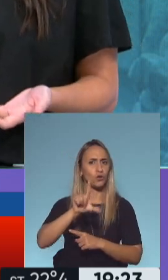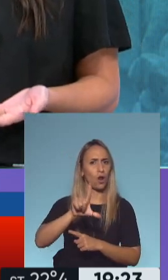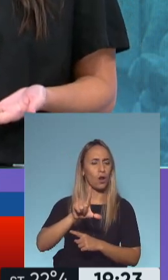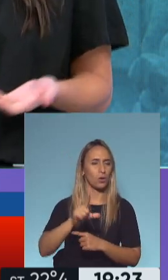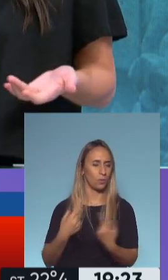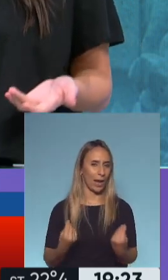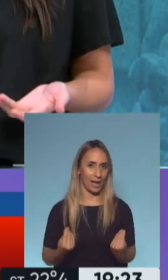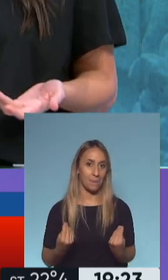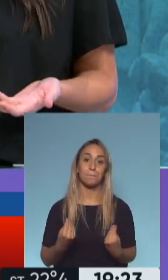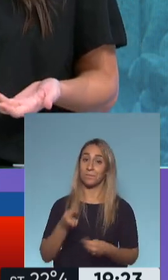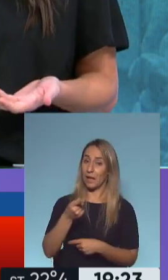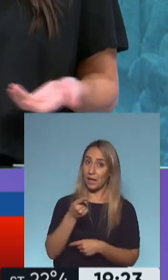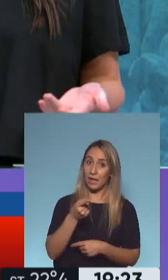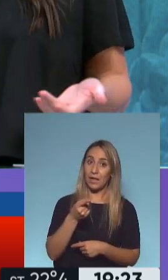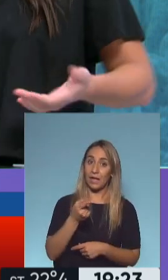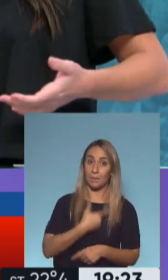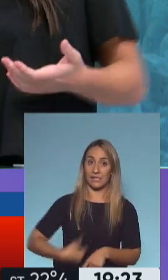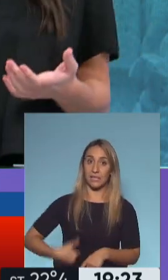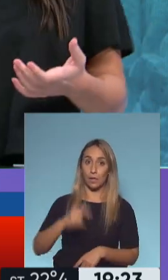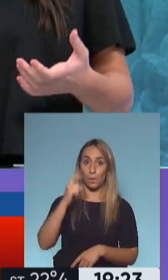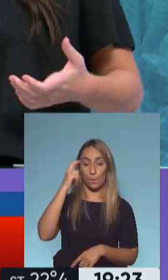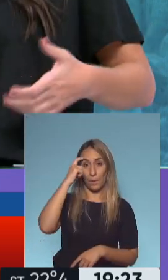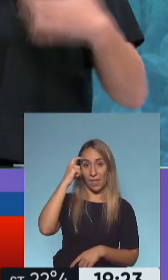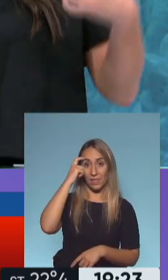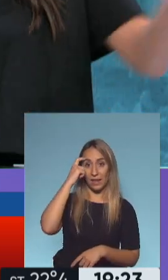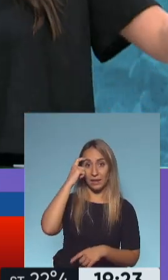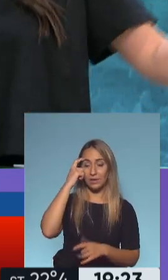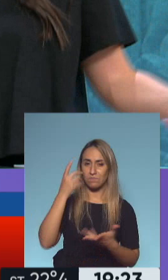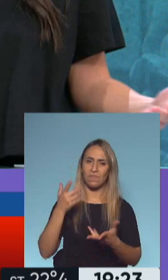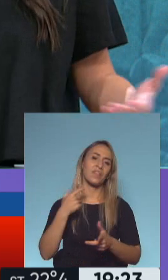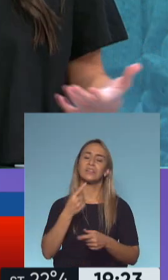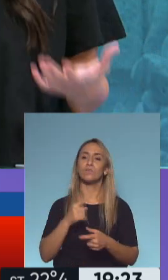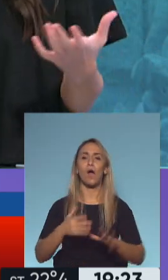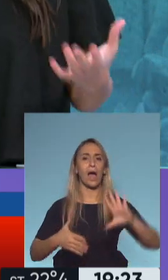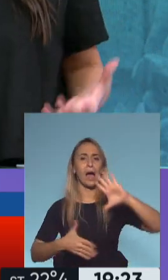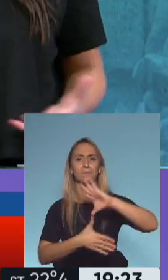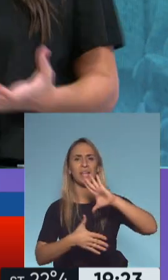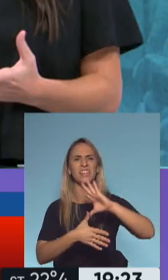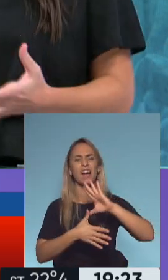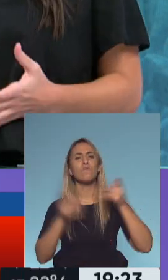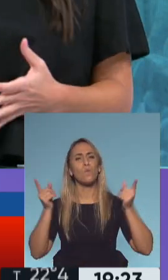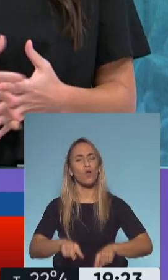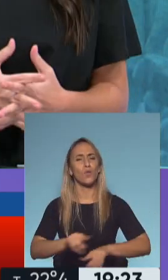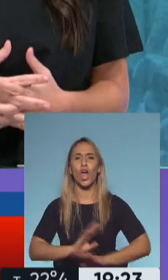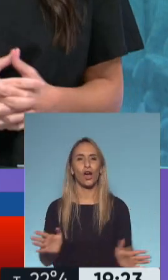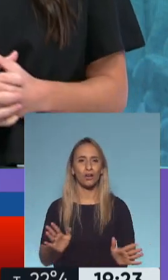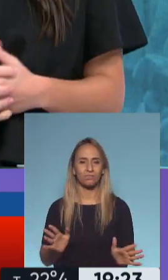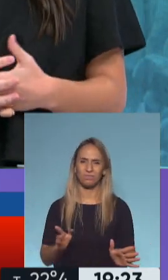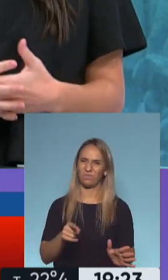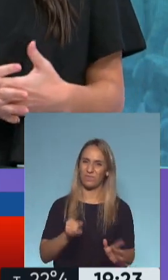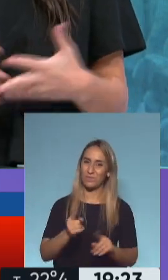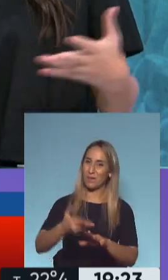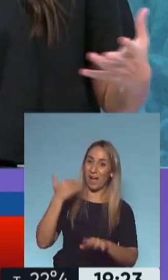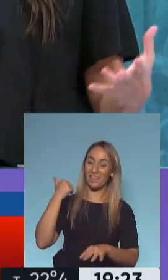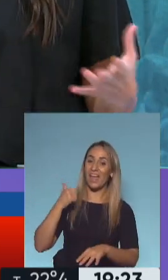Biden, con esto también, empieza esto de América está de vuelta, que era la parte del discurso cuando ganaron